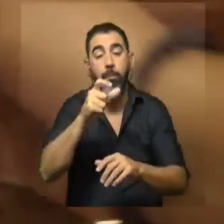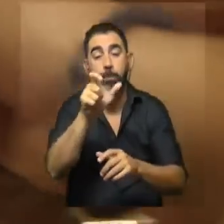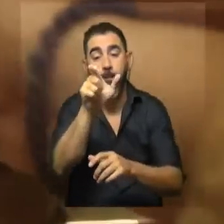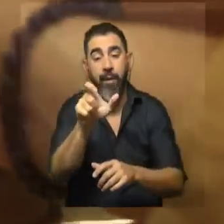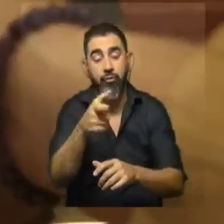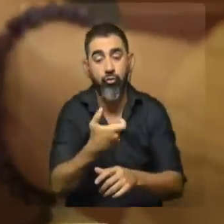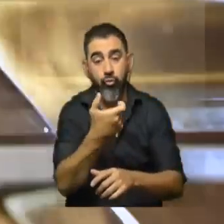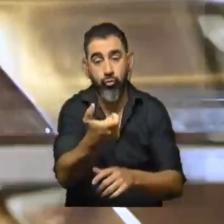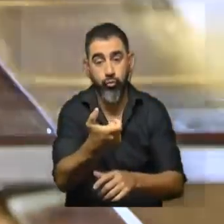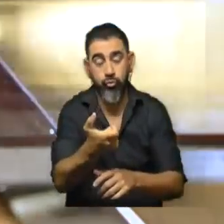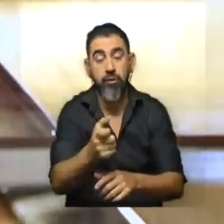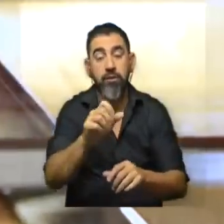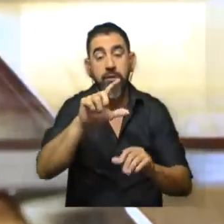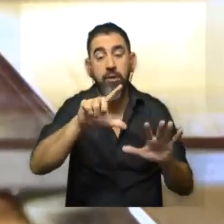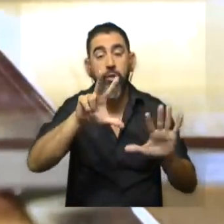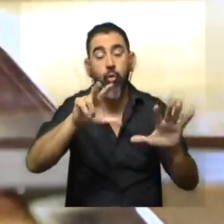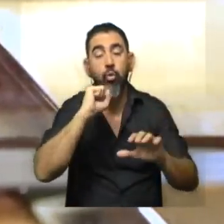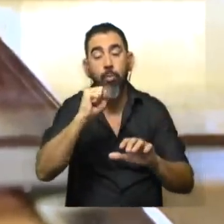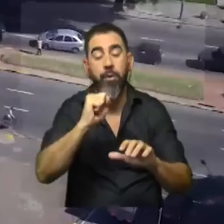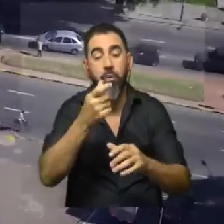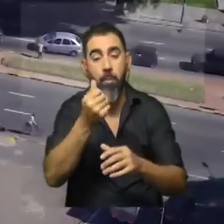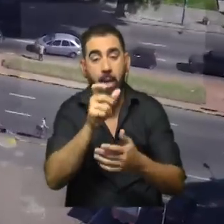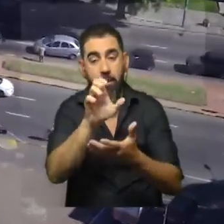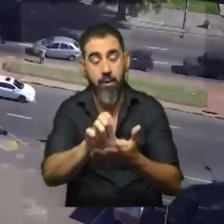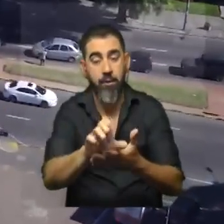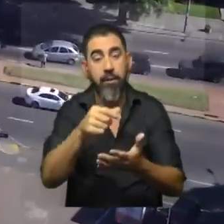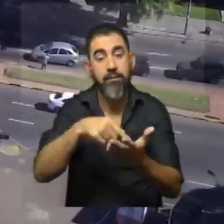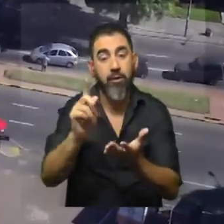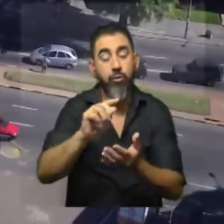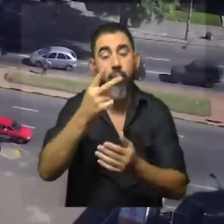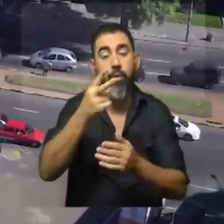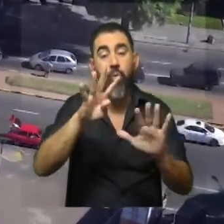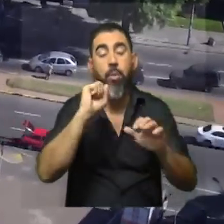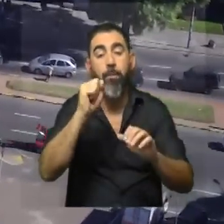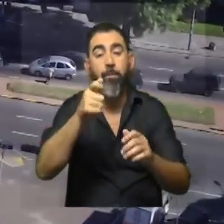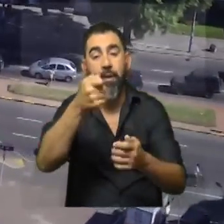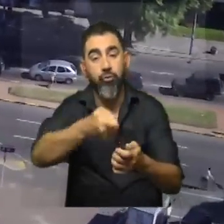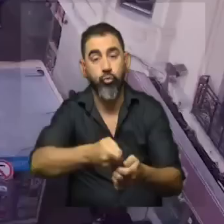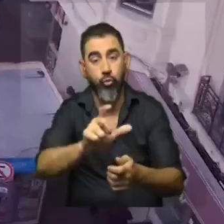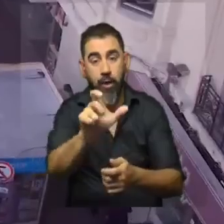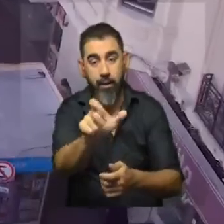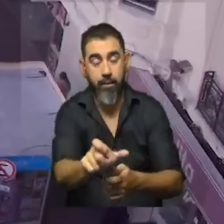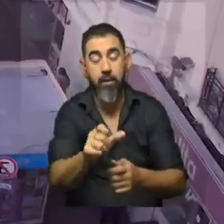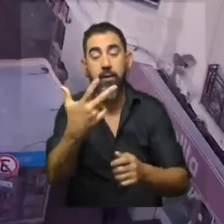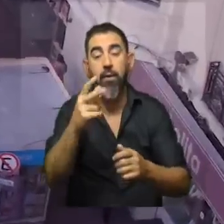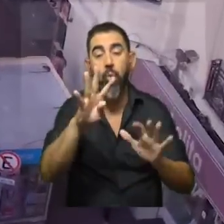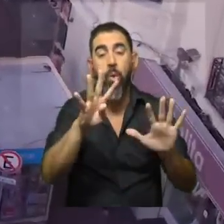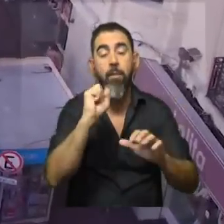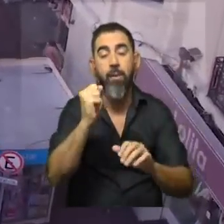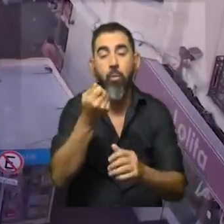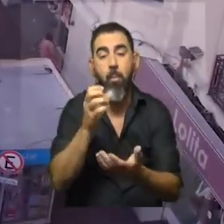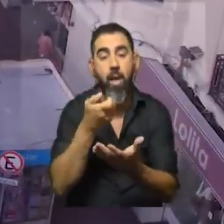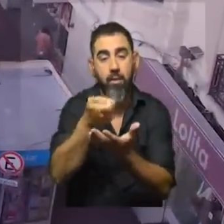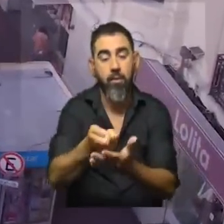con la tarjeta STM y 78 con efectivo. Y el céntrico, 29 pesos con la STM y 39 si lo paga en